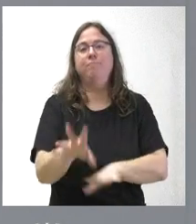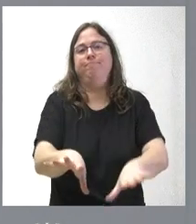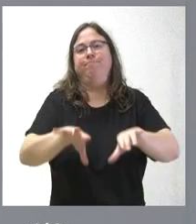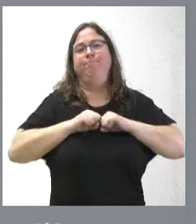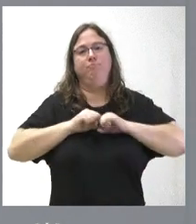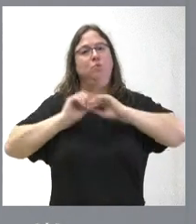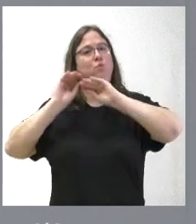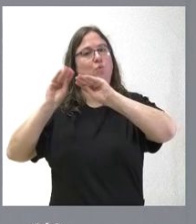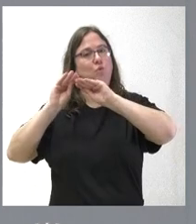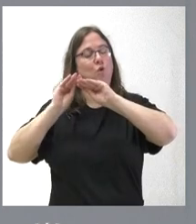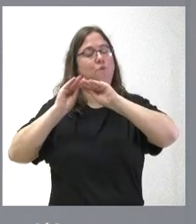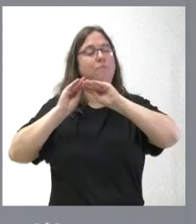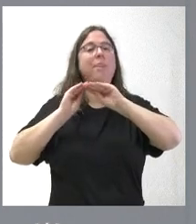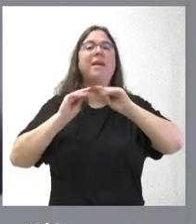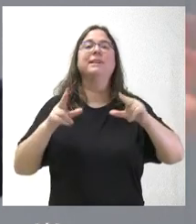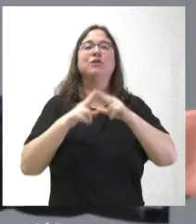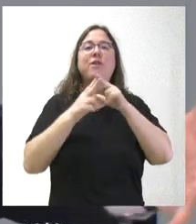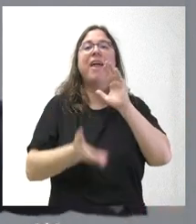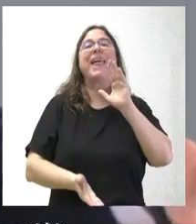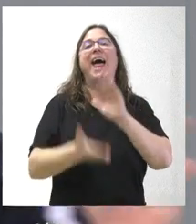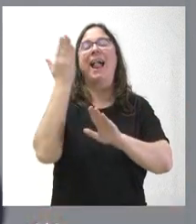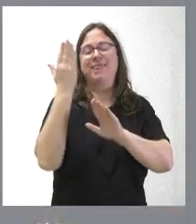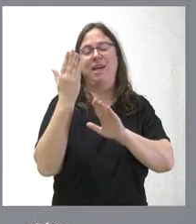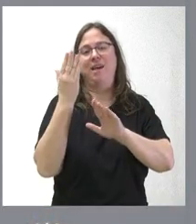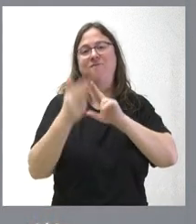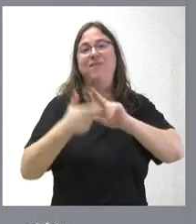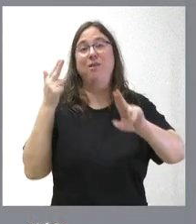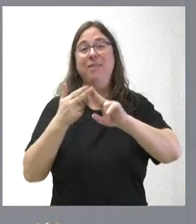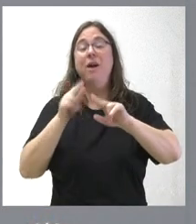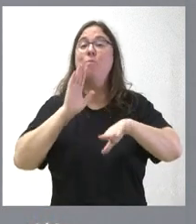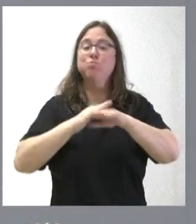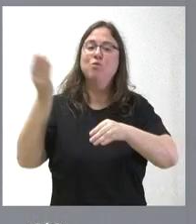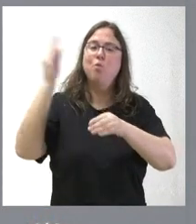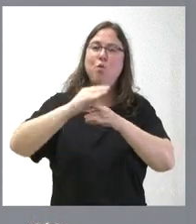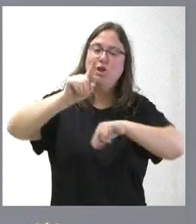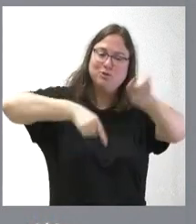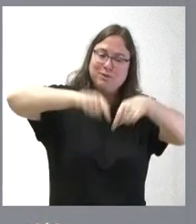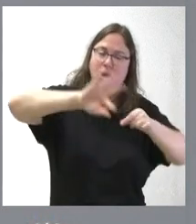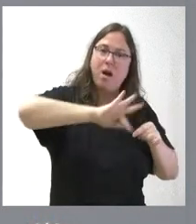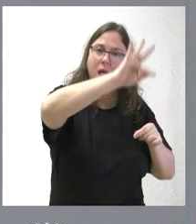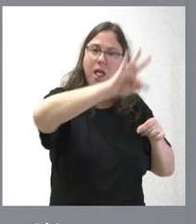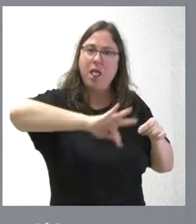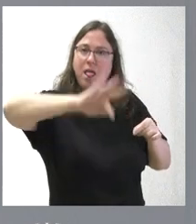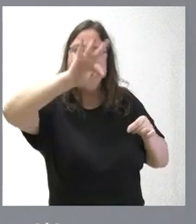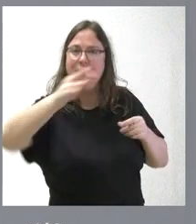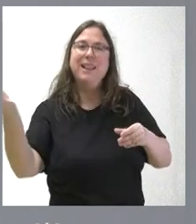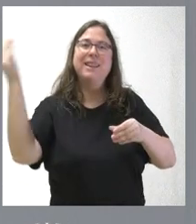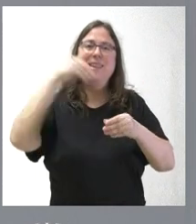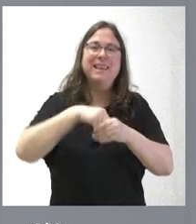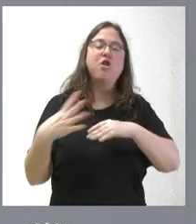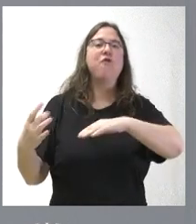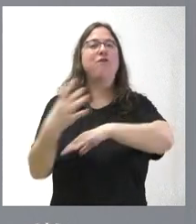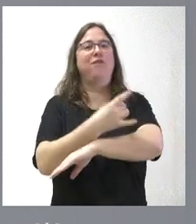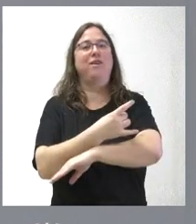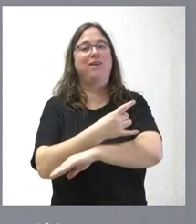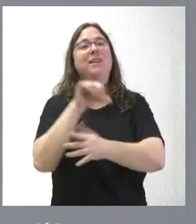construcción por la sociedad Alta Velocidad, porque fue una parte de todo el trayecto del proceso de integración del ferrocarril